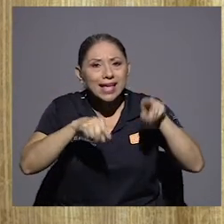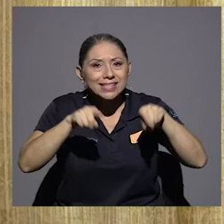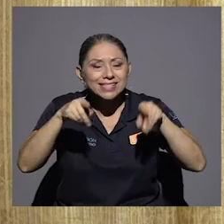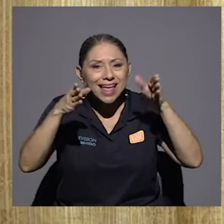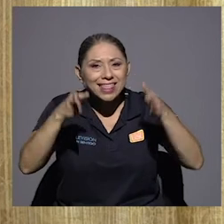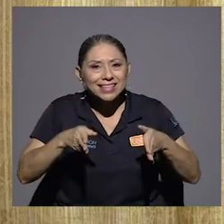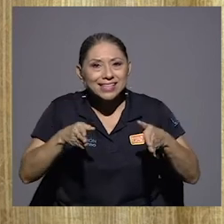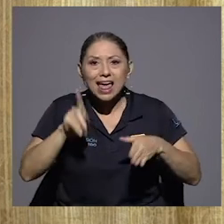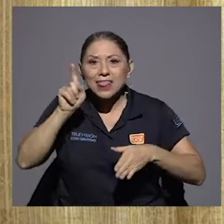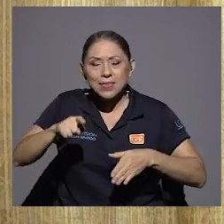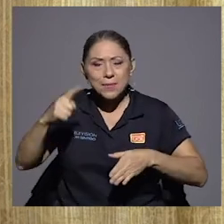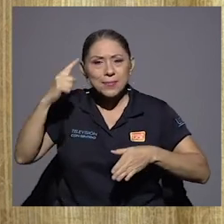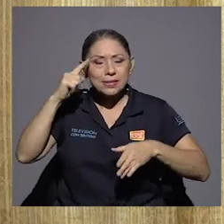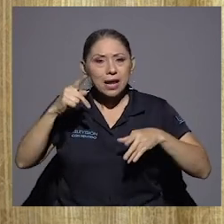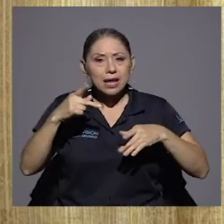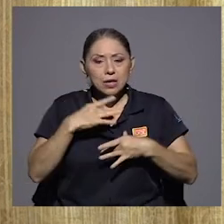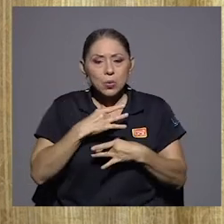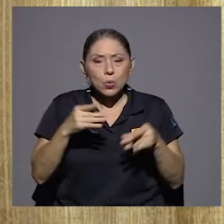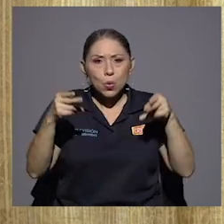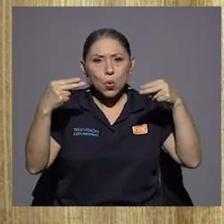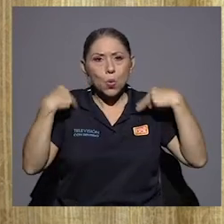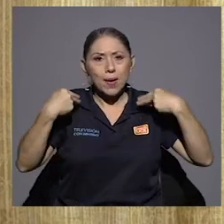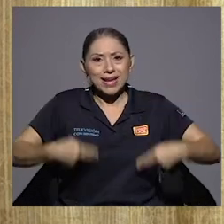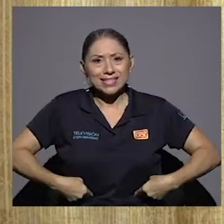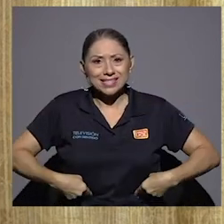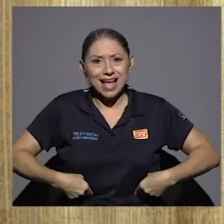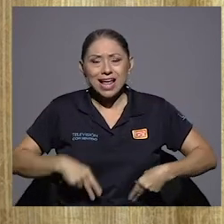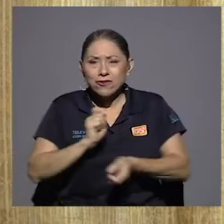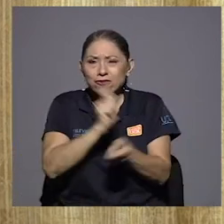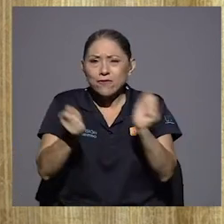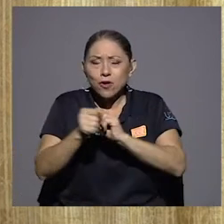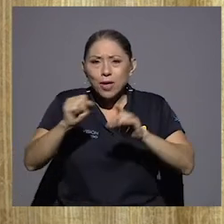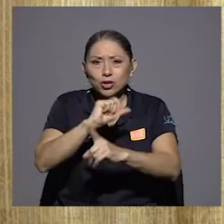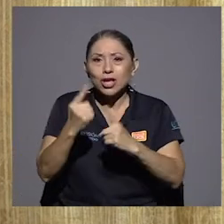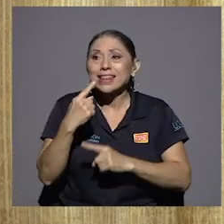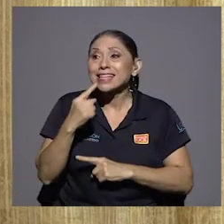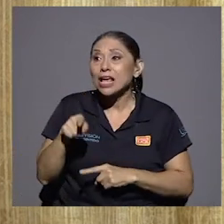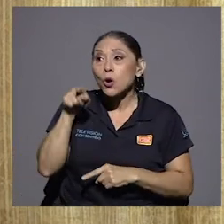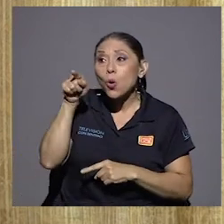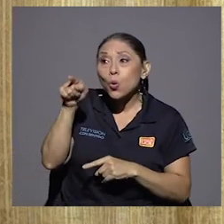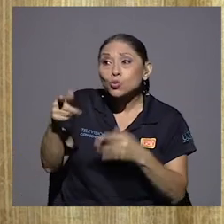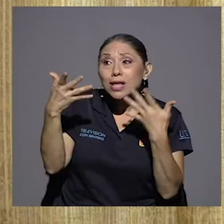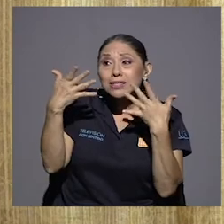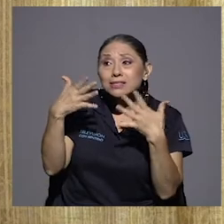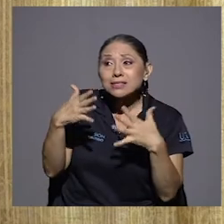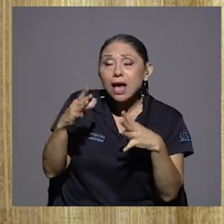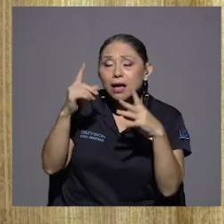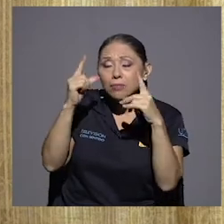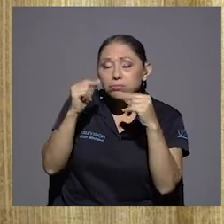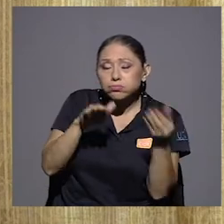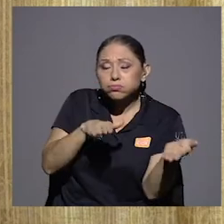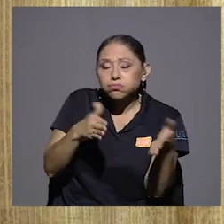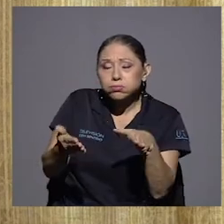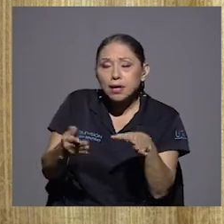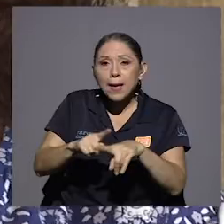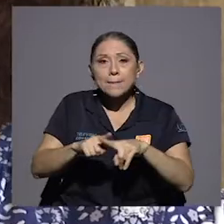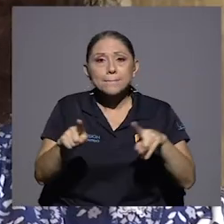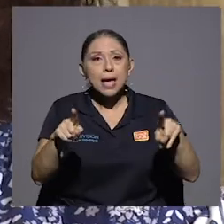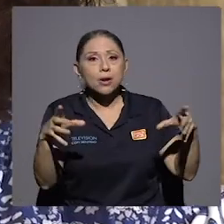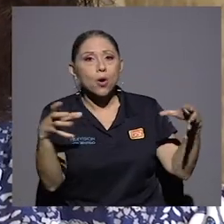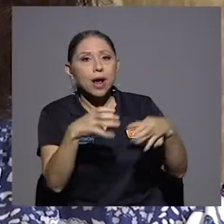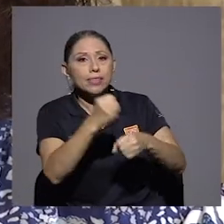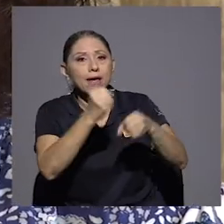reformador social dicen usted cerró sus ojos pero las clases trabajadoras por siempre hablarán con luz desde su corazón